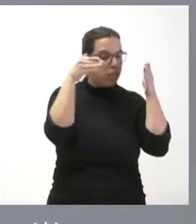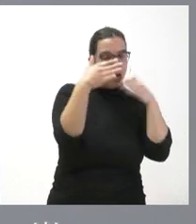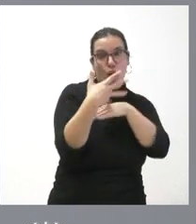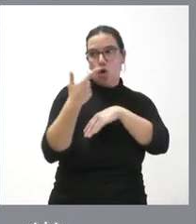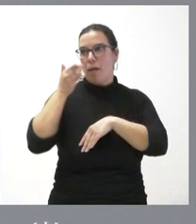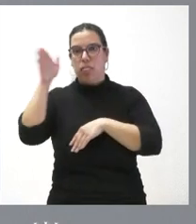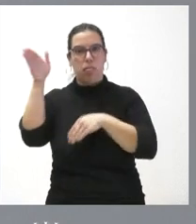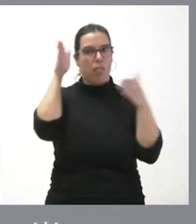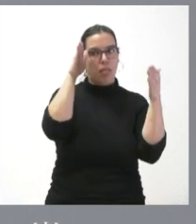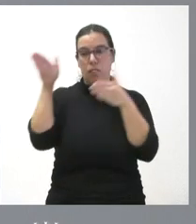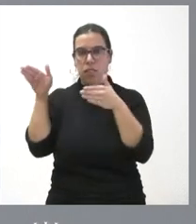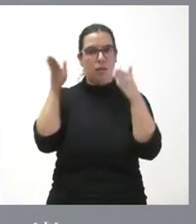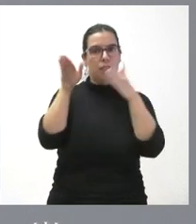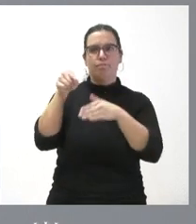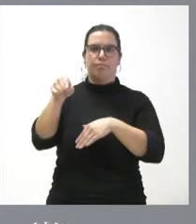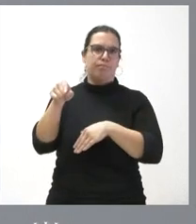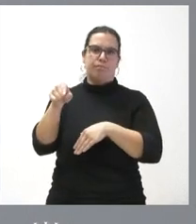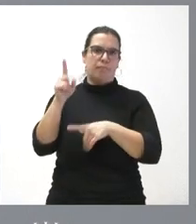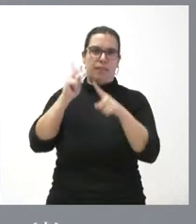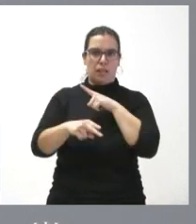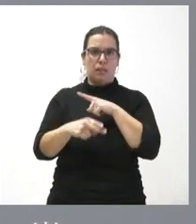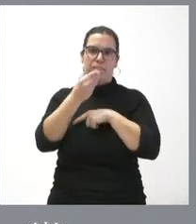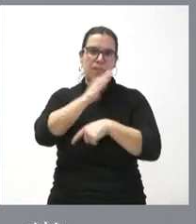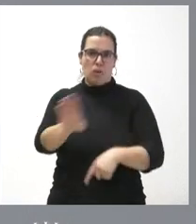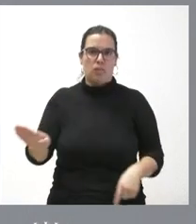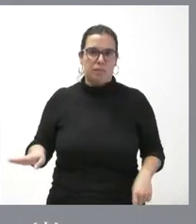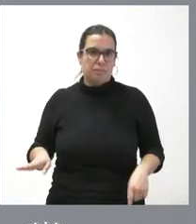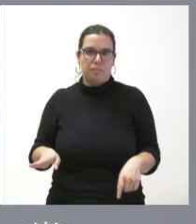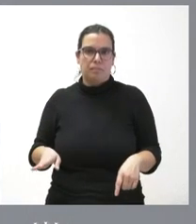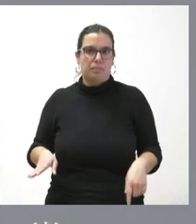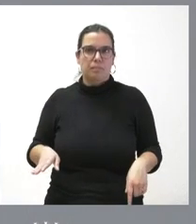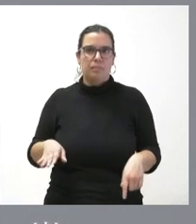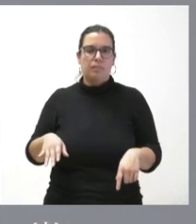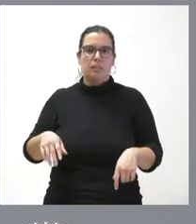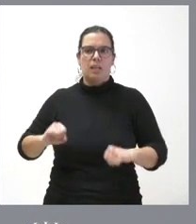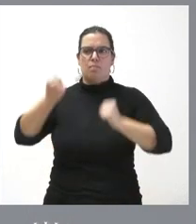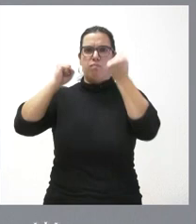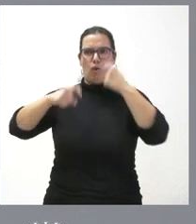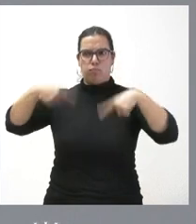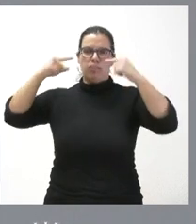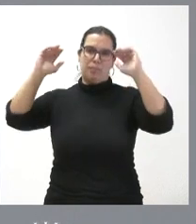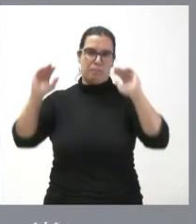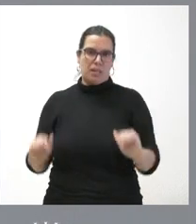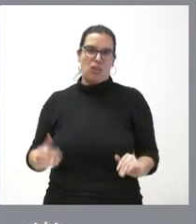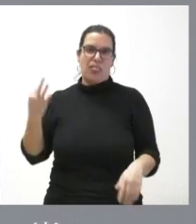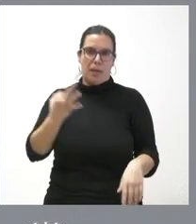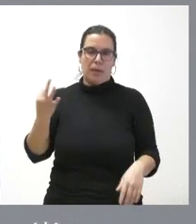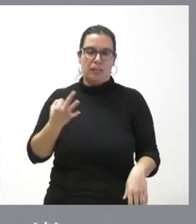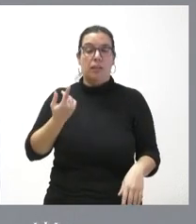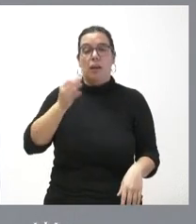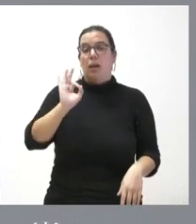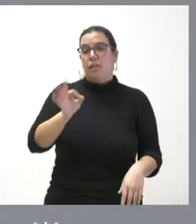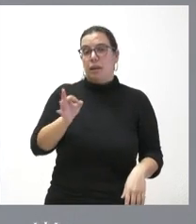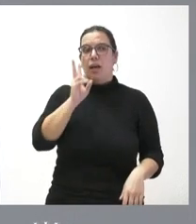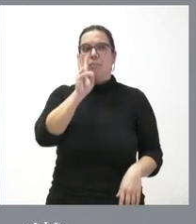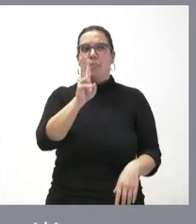central de nuestra acción política es mucho mejor yo creo que hay que bajar la tensión y es verdad que también vemos una